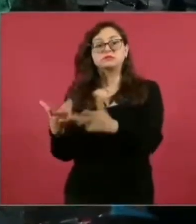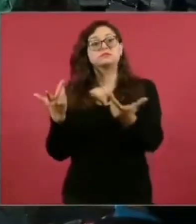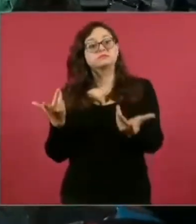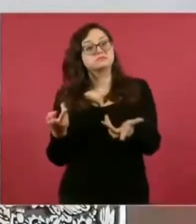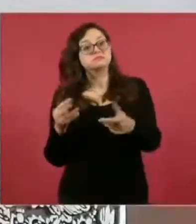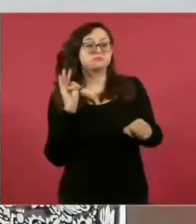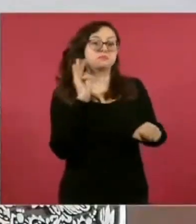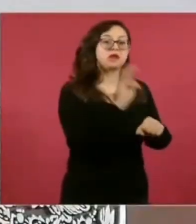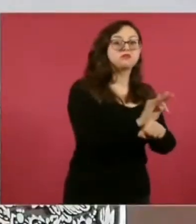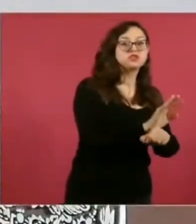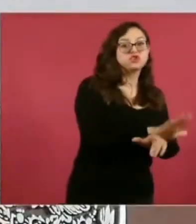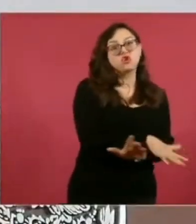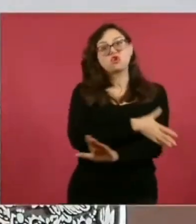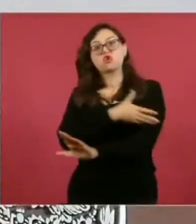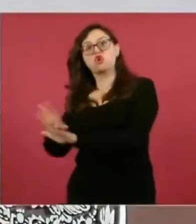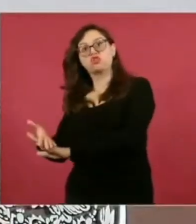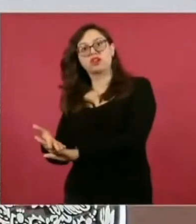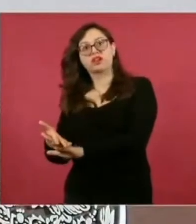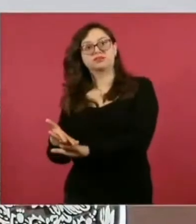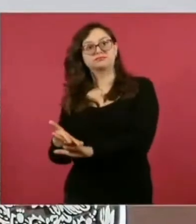raza como en contra de otra.